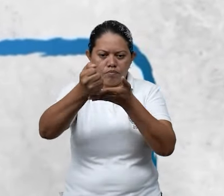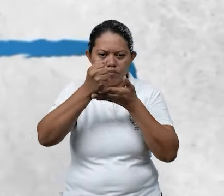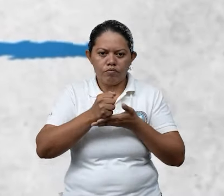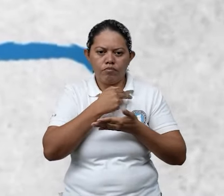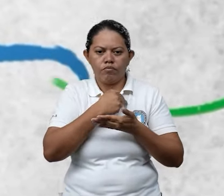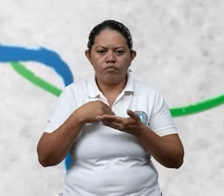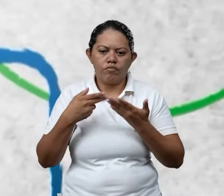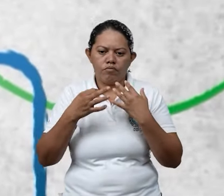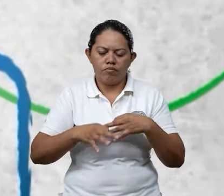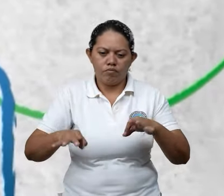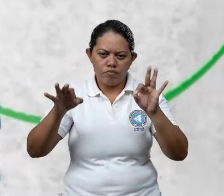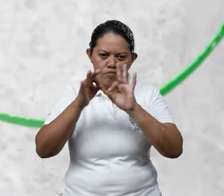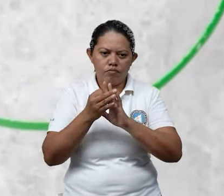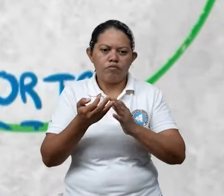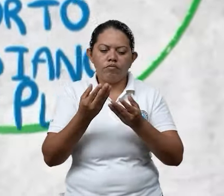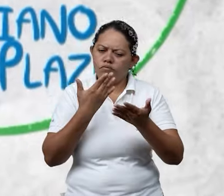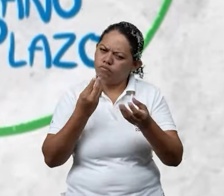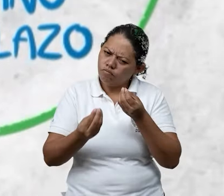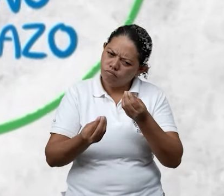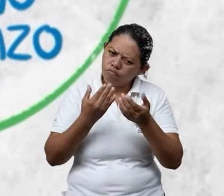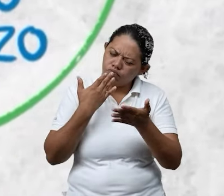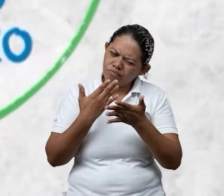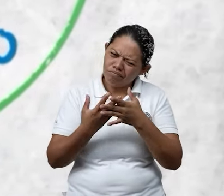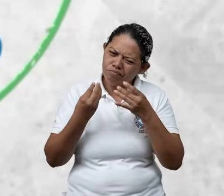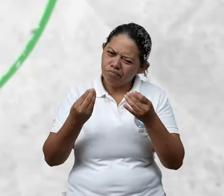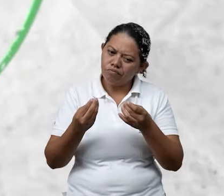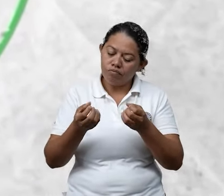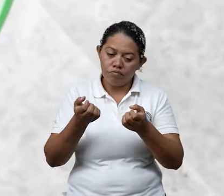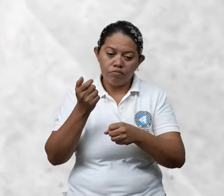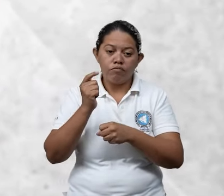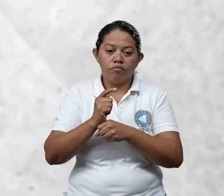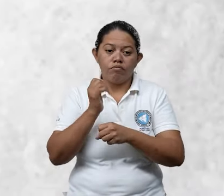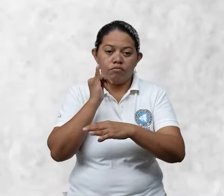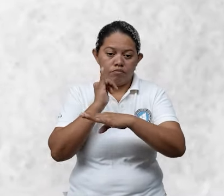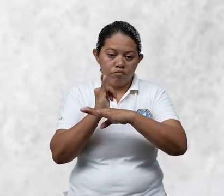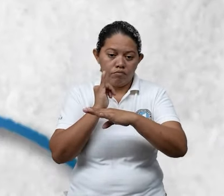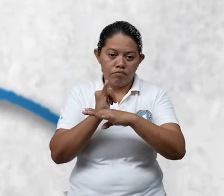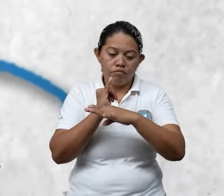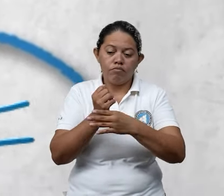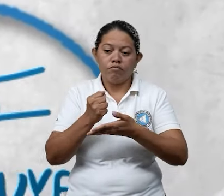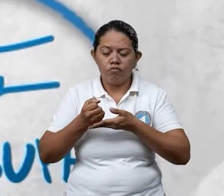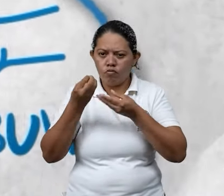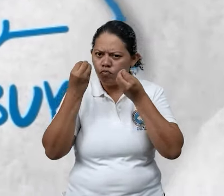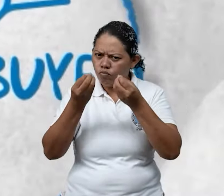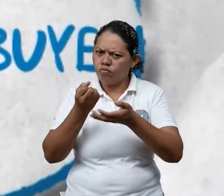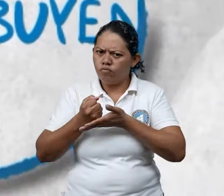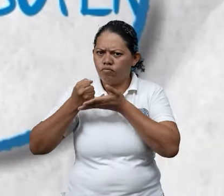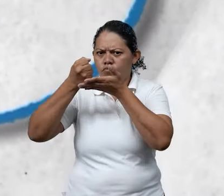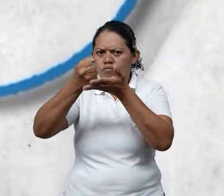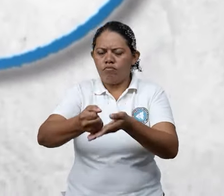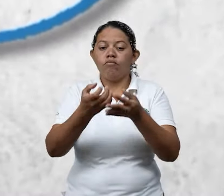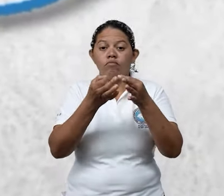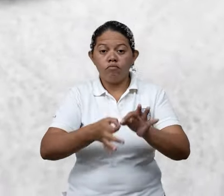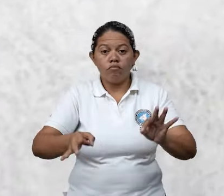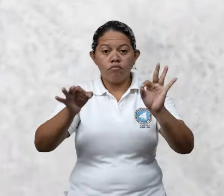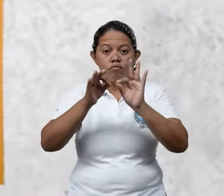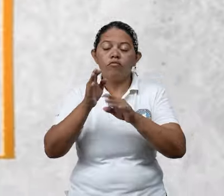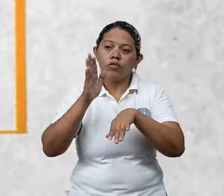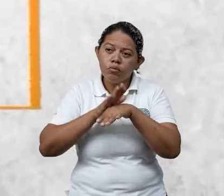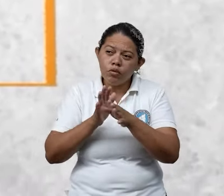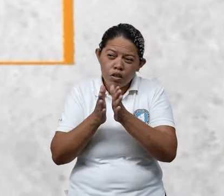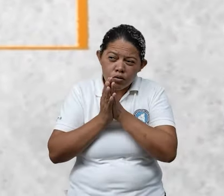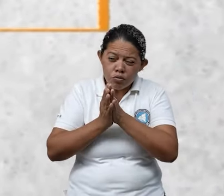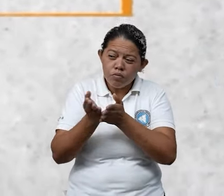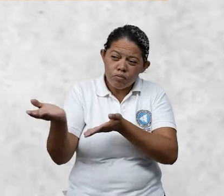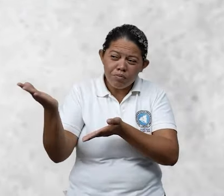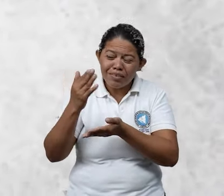de todos los sectores es fundamental. Muchas veces la iglesia de diferentes denominaciones nos ayuda mucho, porque también nos ayuda a convencer a las